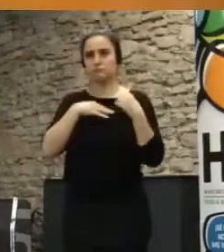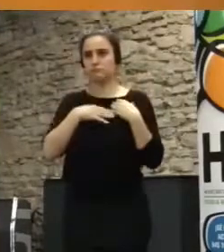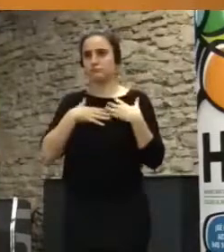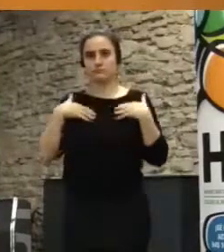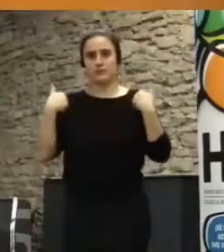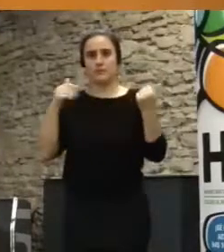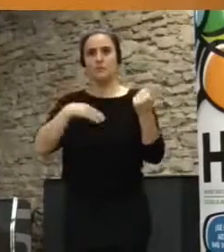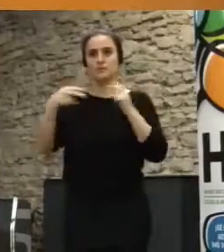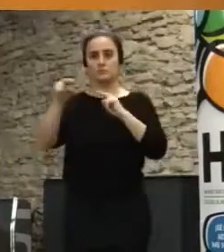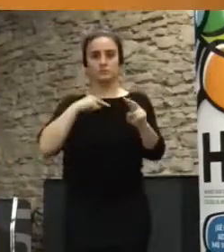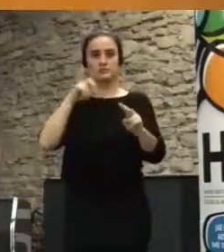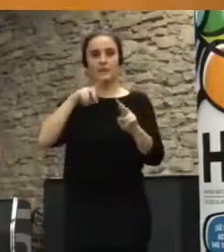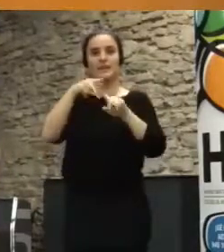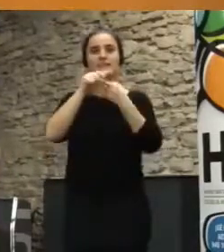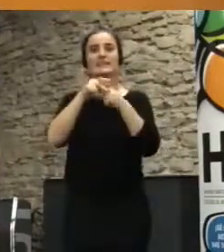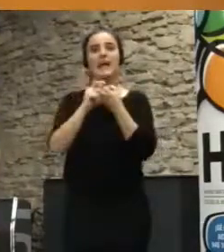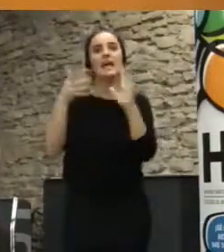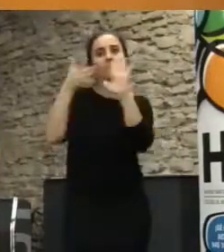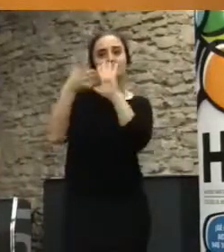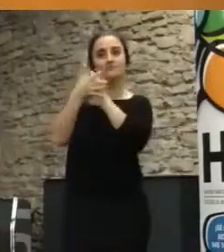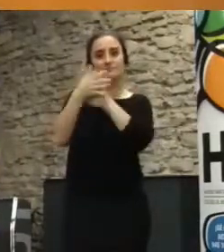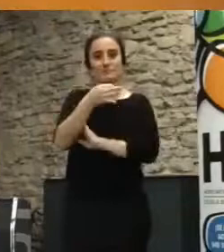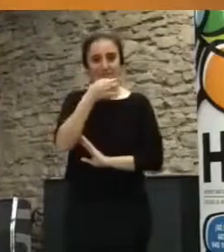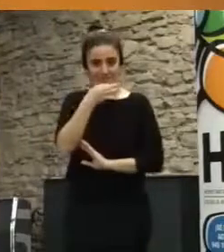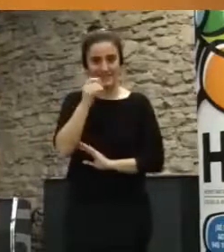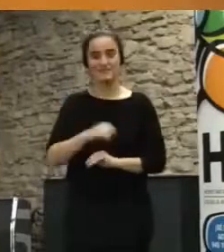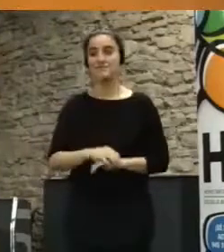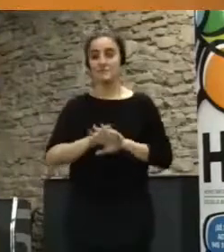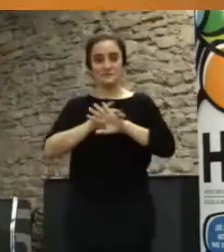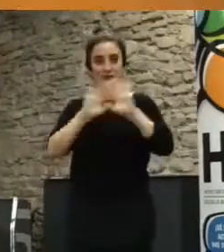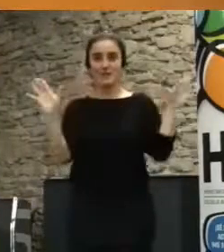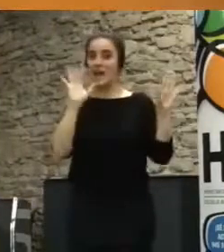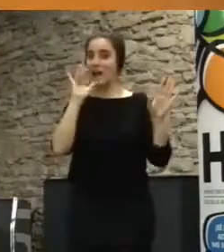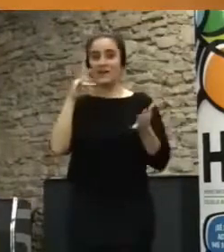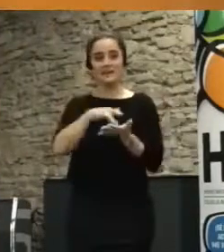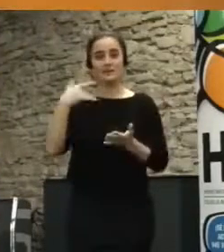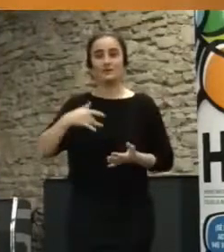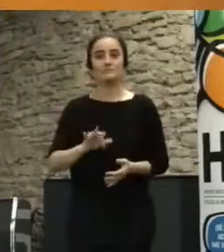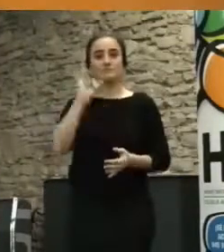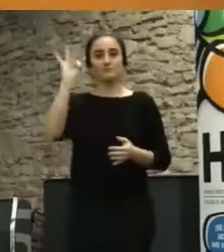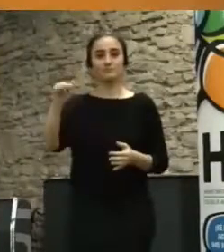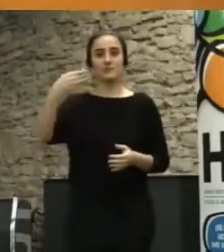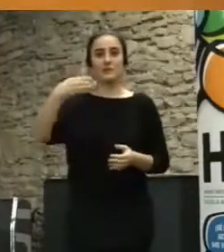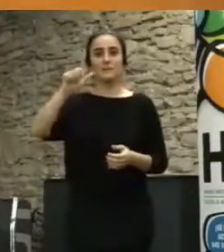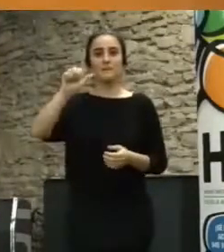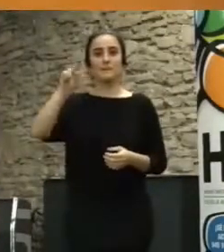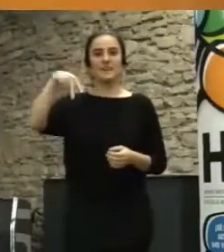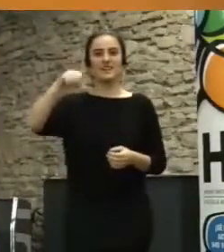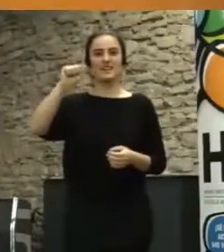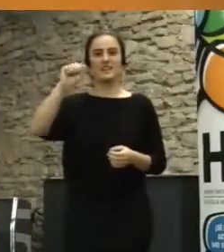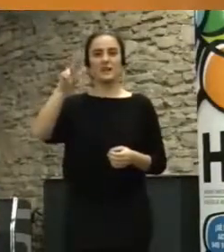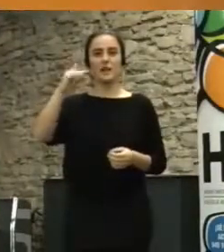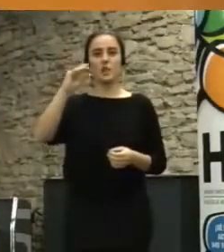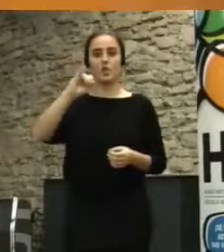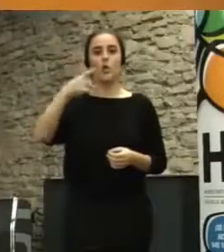devuelvan en el taller de la tarde. Sin más demora, les dejo ya con Bernardo Gutiérrez. Les